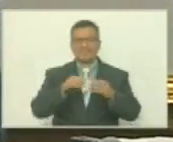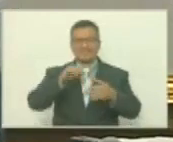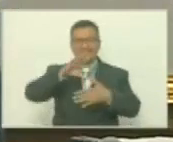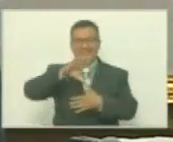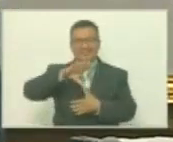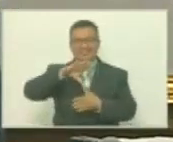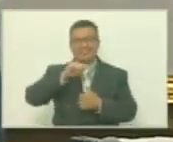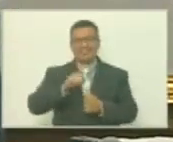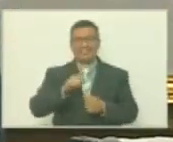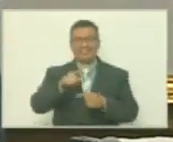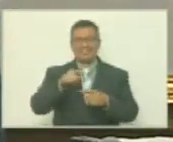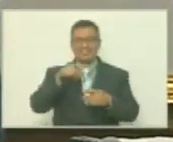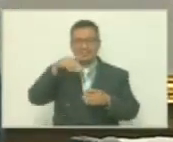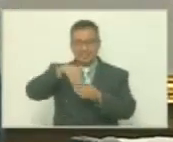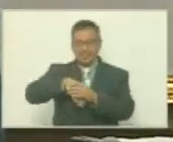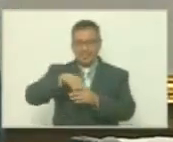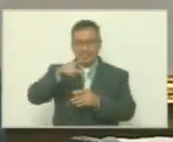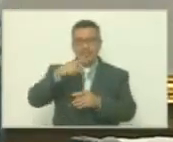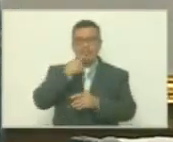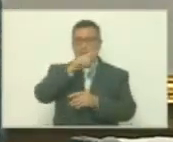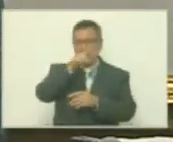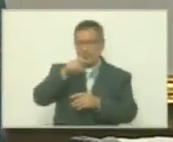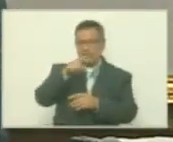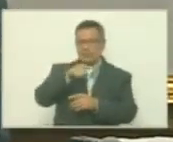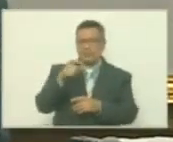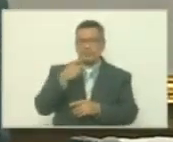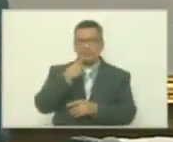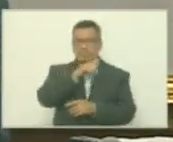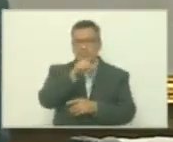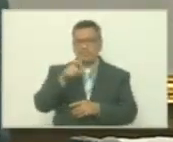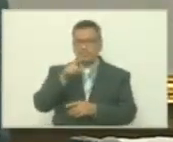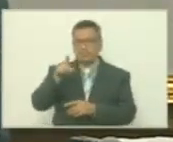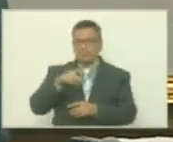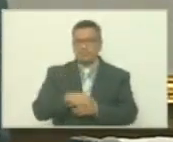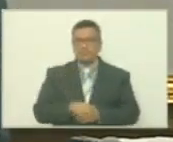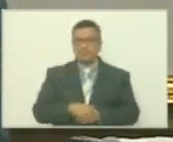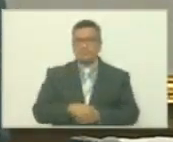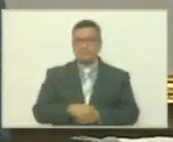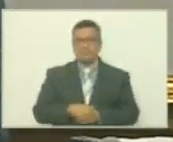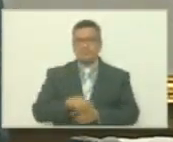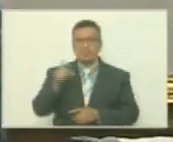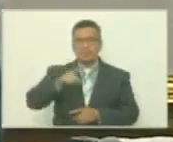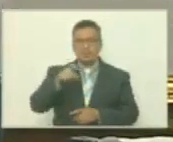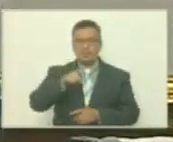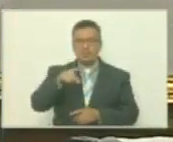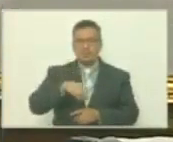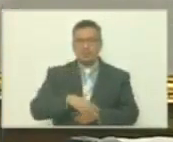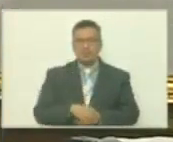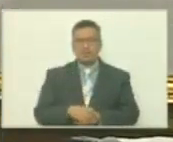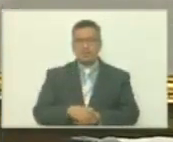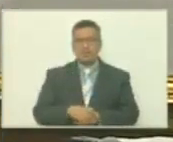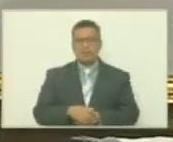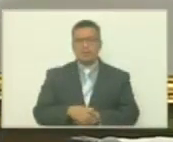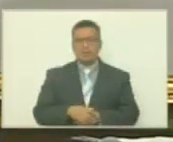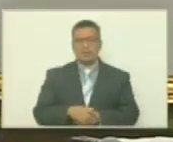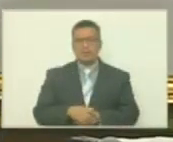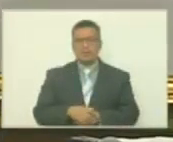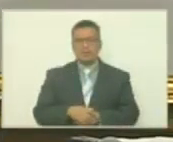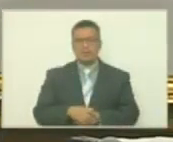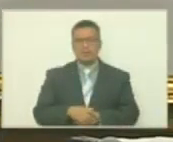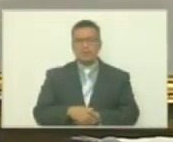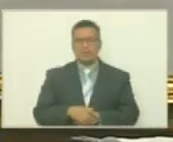someto a consideración entonces la necesidad de llevar